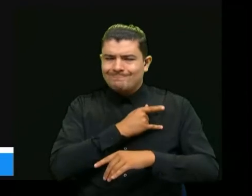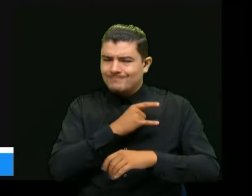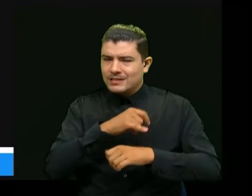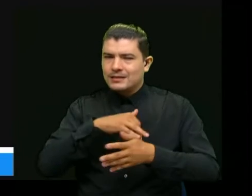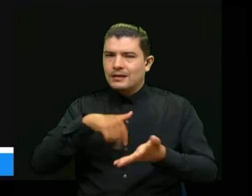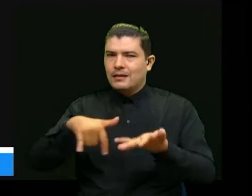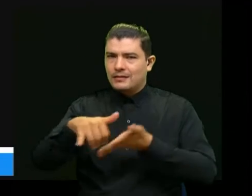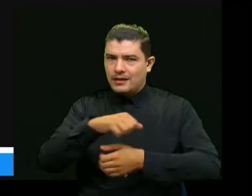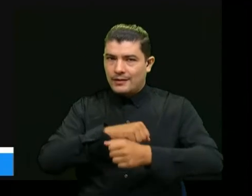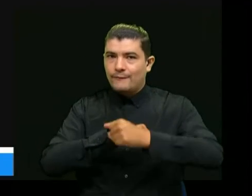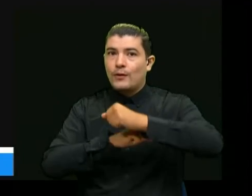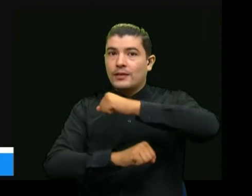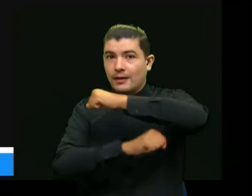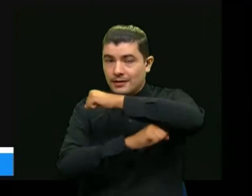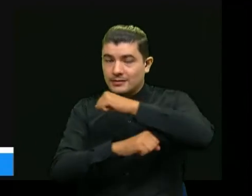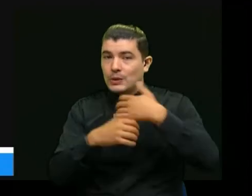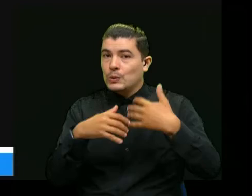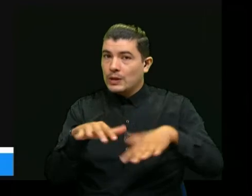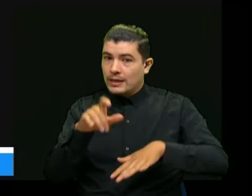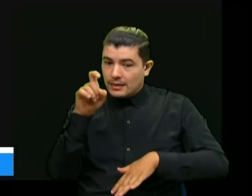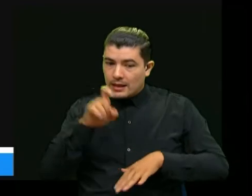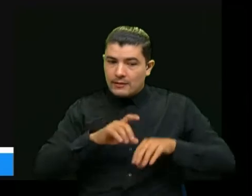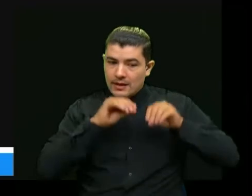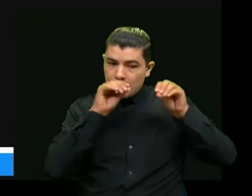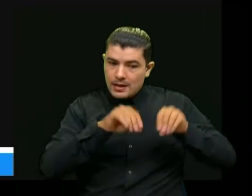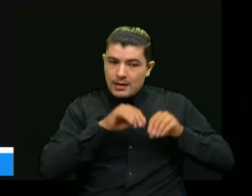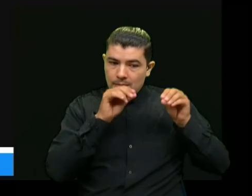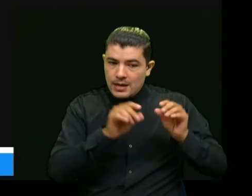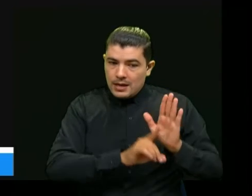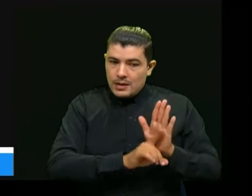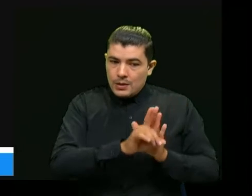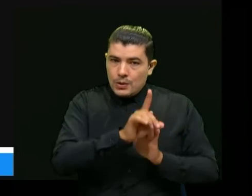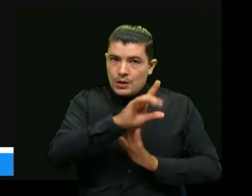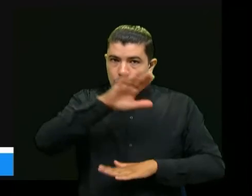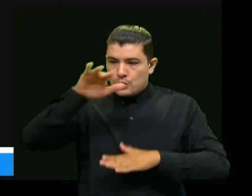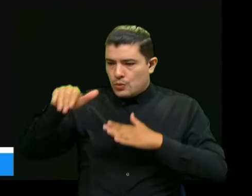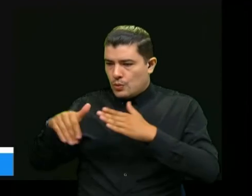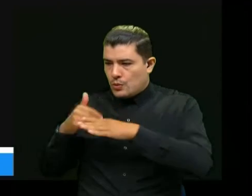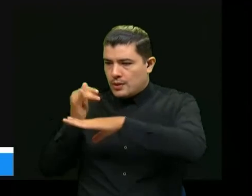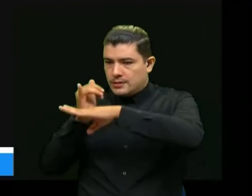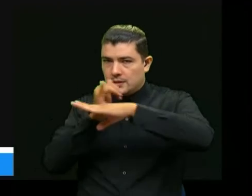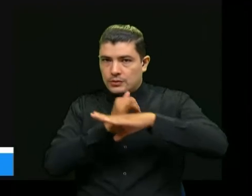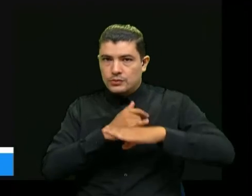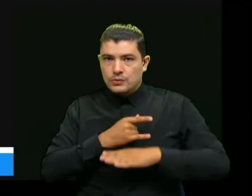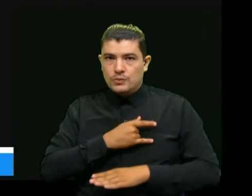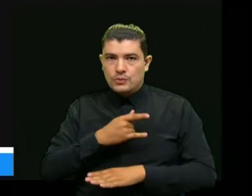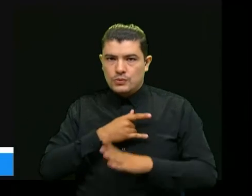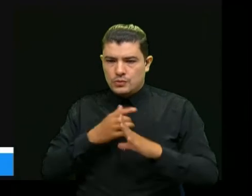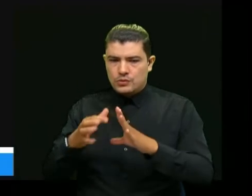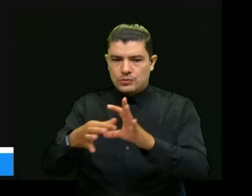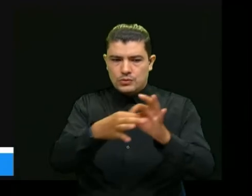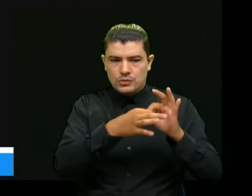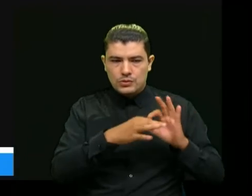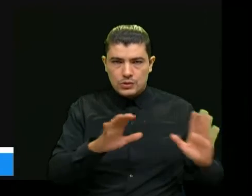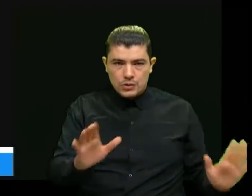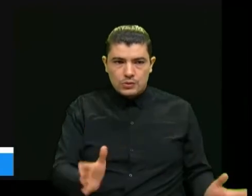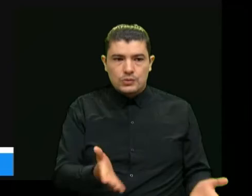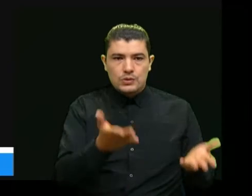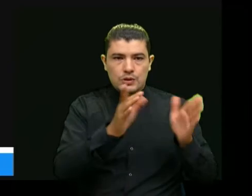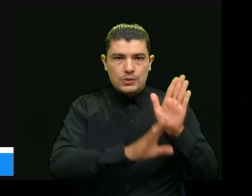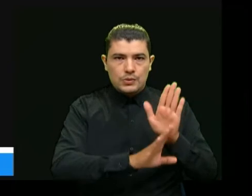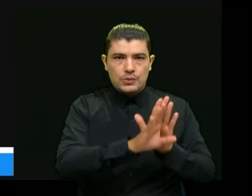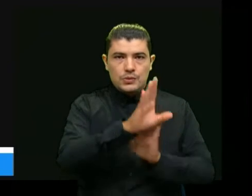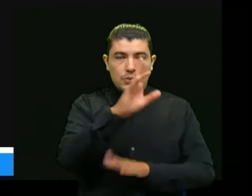seguirla proyectando y desarrollando cada vez más entre todas las instituciones de educación superior públicas y privadas